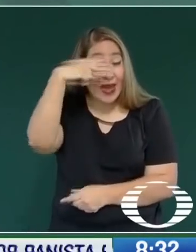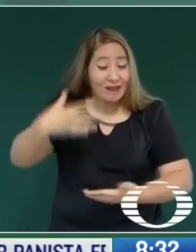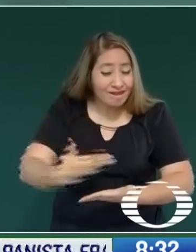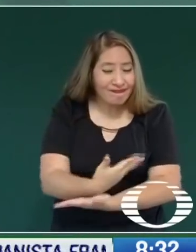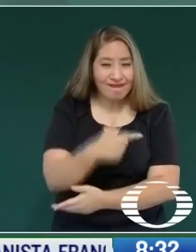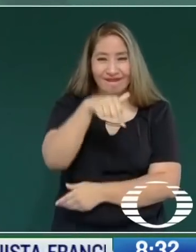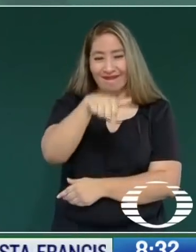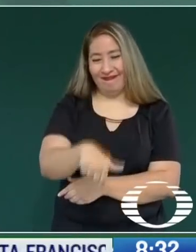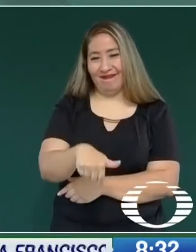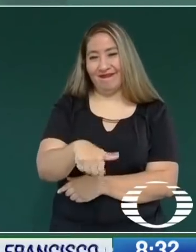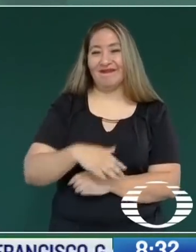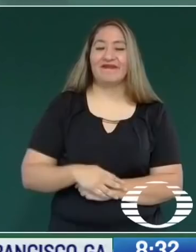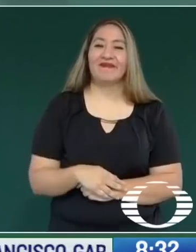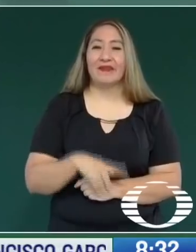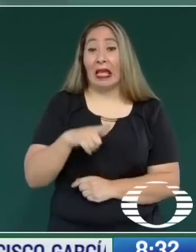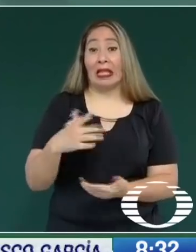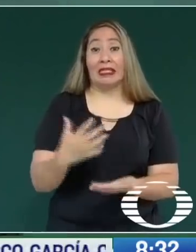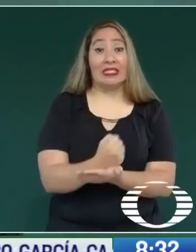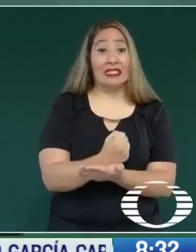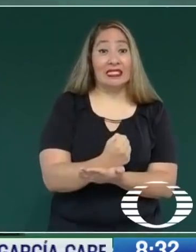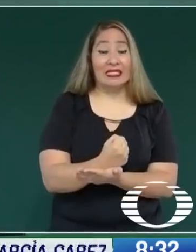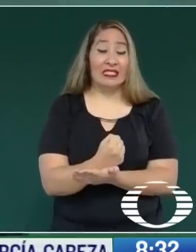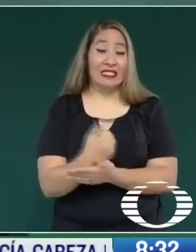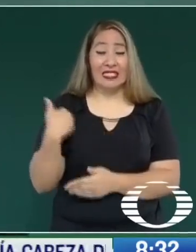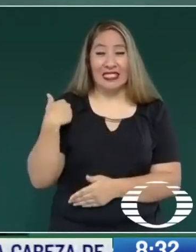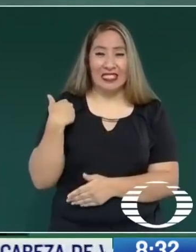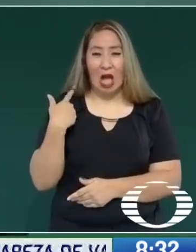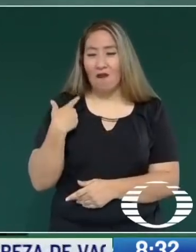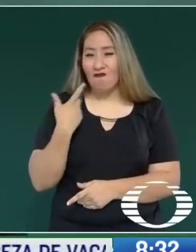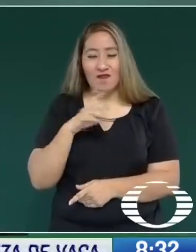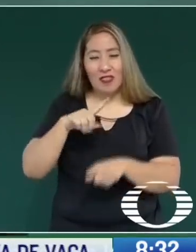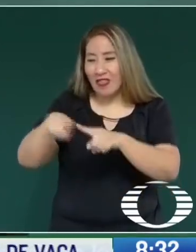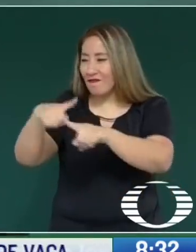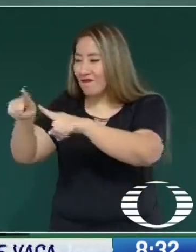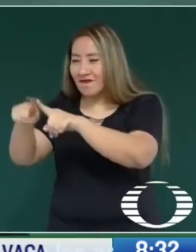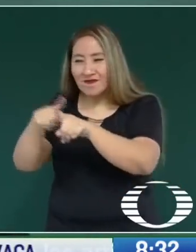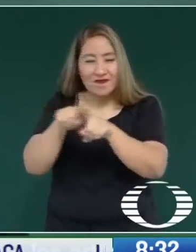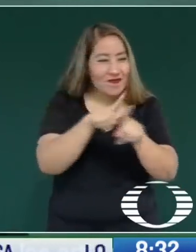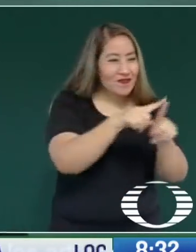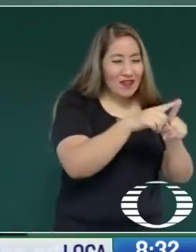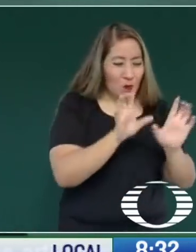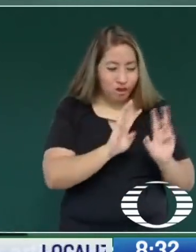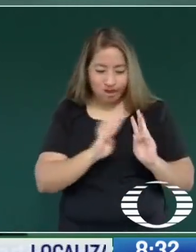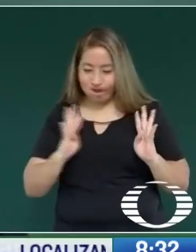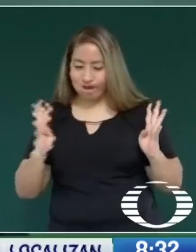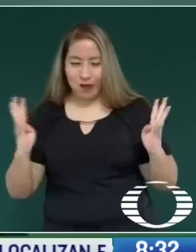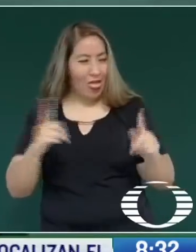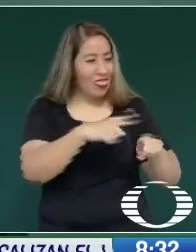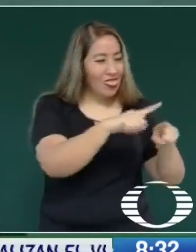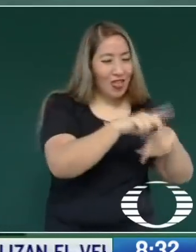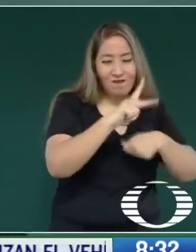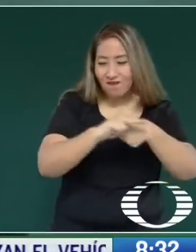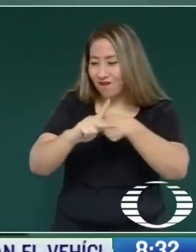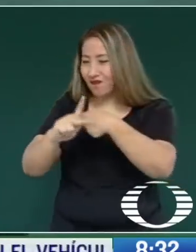que ganó enfrentando a otras mujeres de otros países,